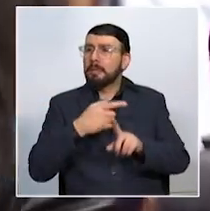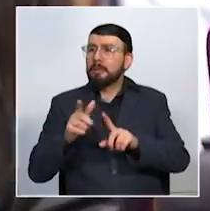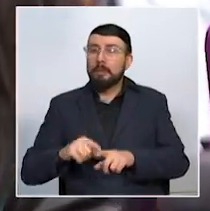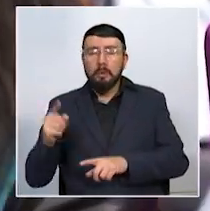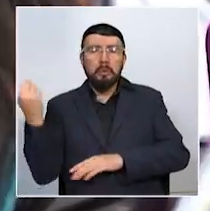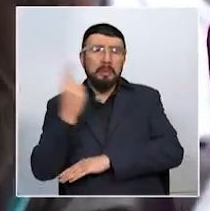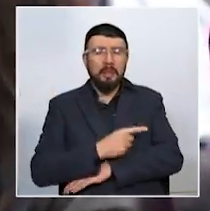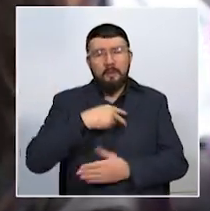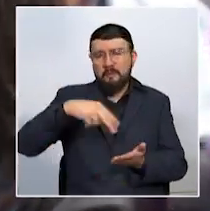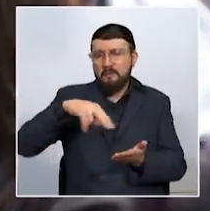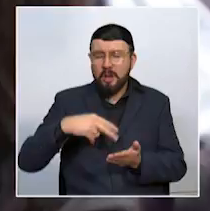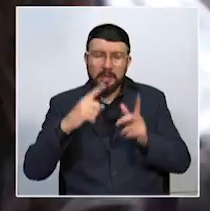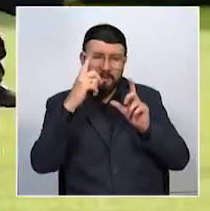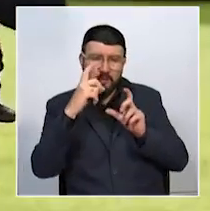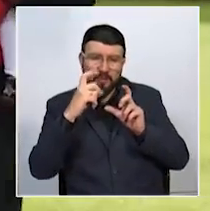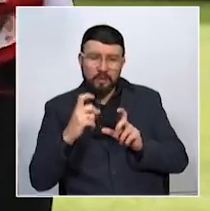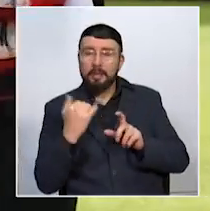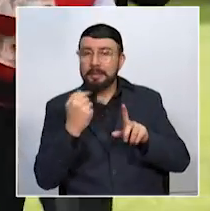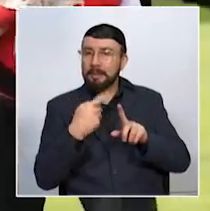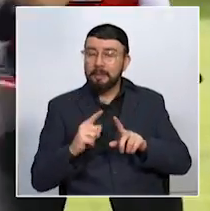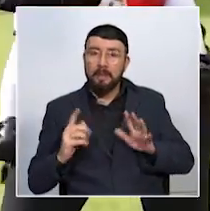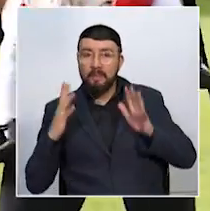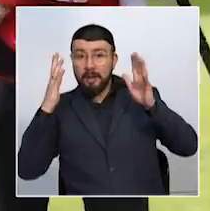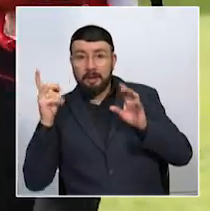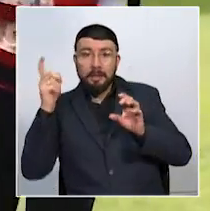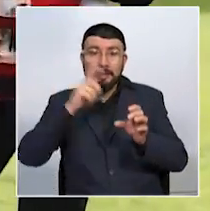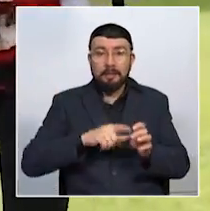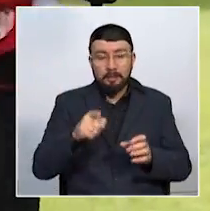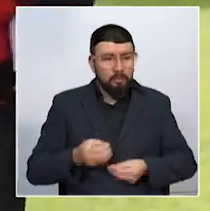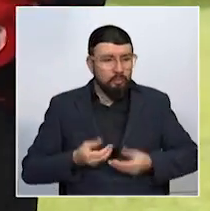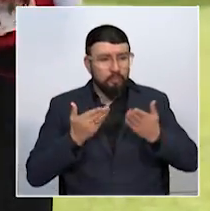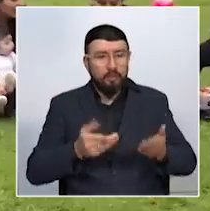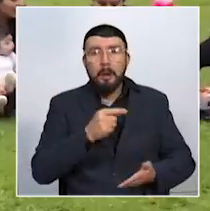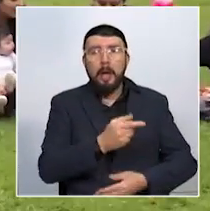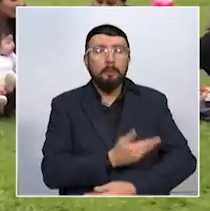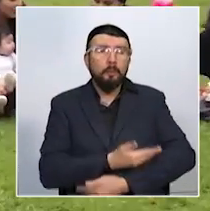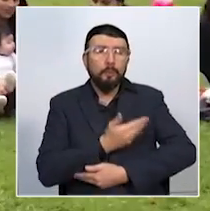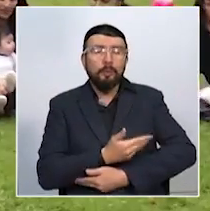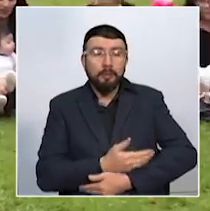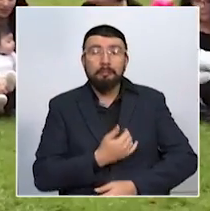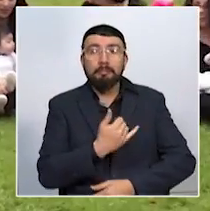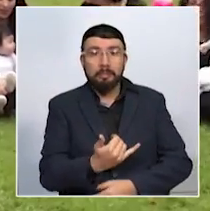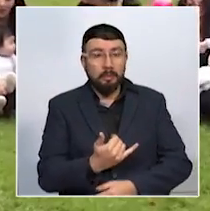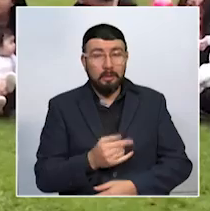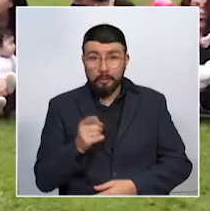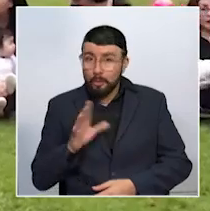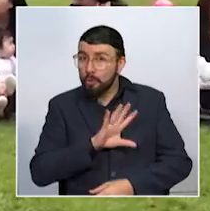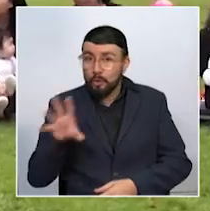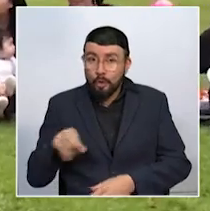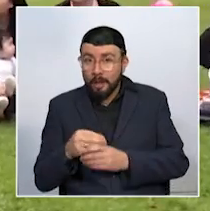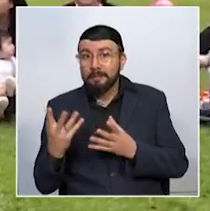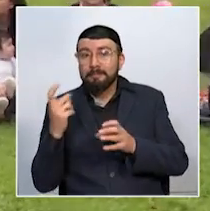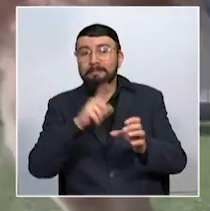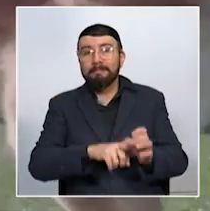de danzas, fotografías y ferias de emprendimientos con productos para los bebés. Un evento que ninguna mamá se podrá perder.